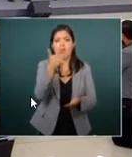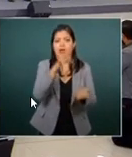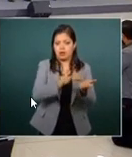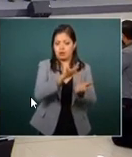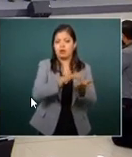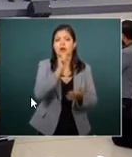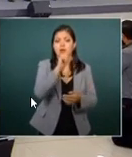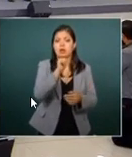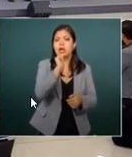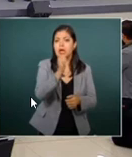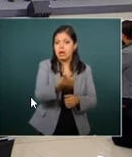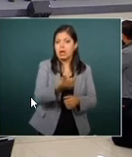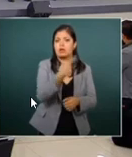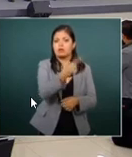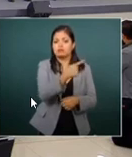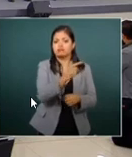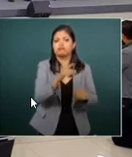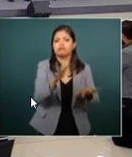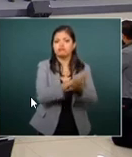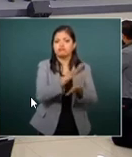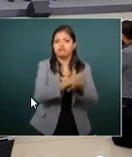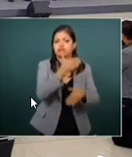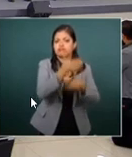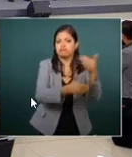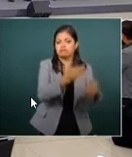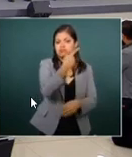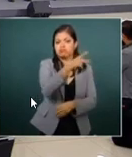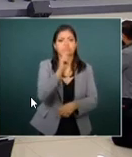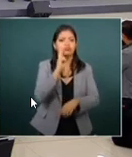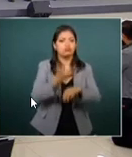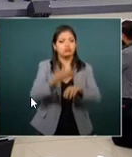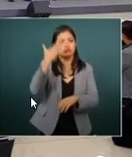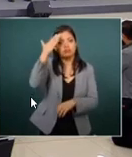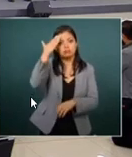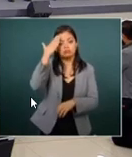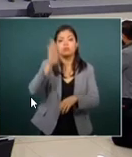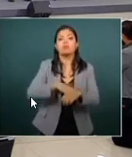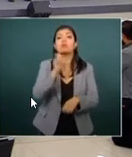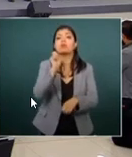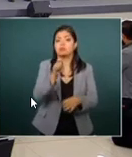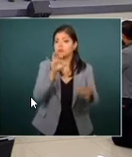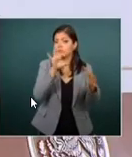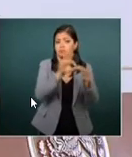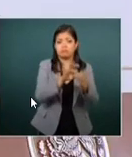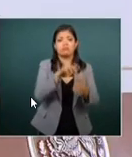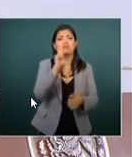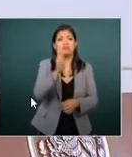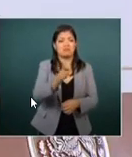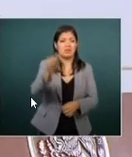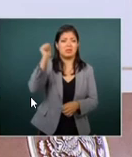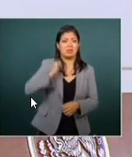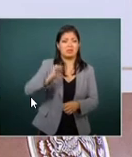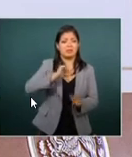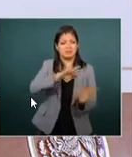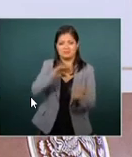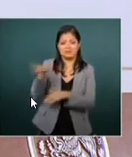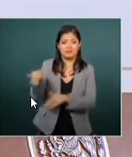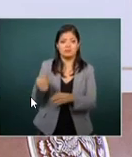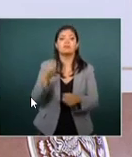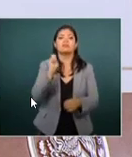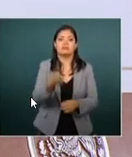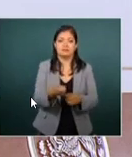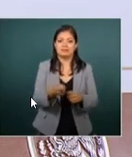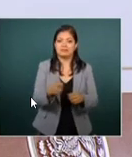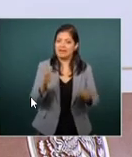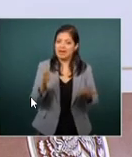Parte del comportamiento y la conducta del gobernador Enrique Alfaro. Secarse una gota de sudor. Fíjense cómo habla ahorita y después